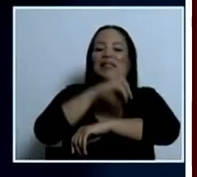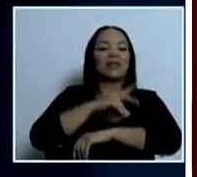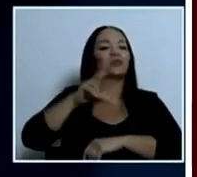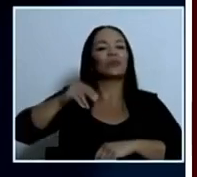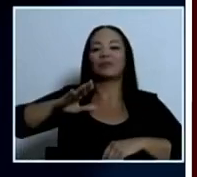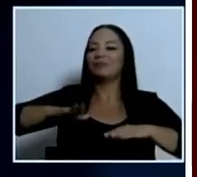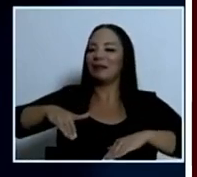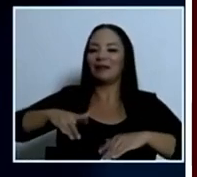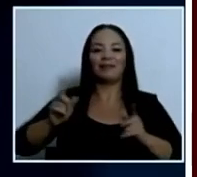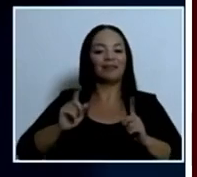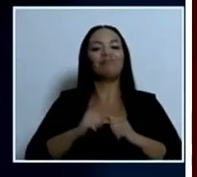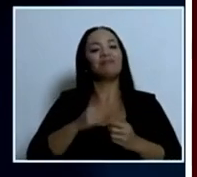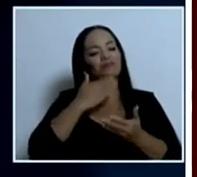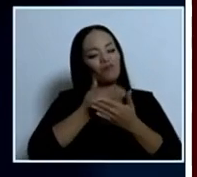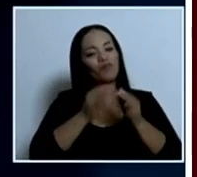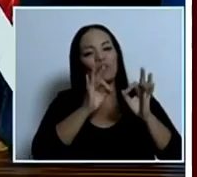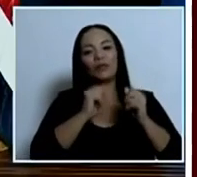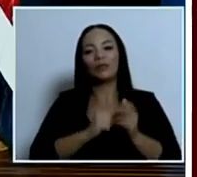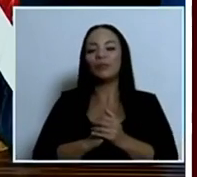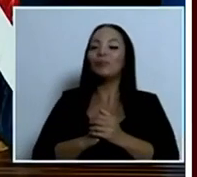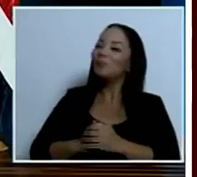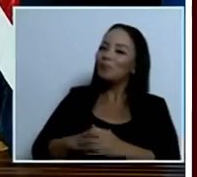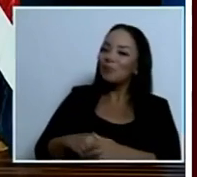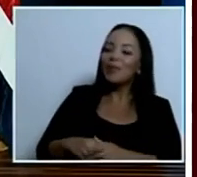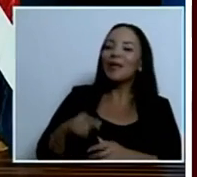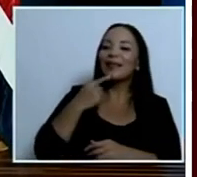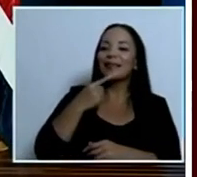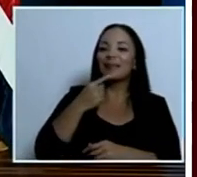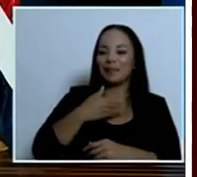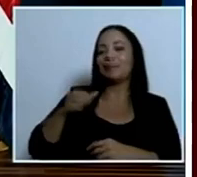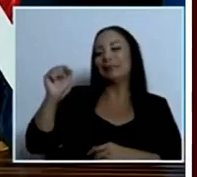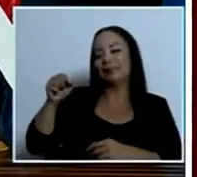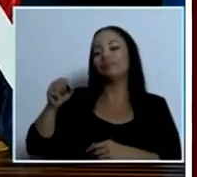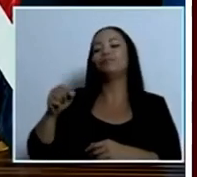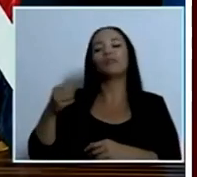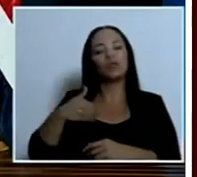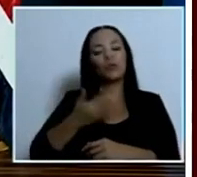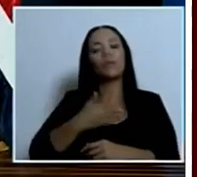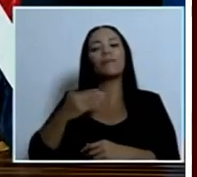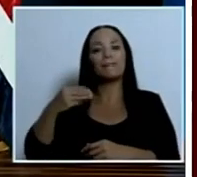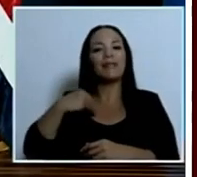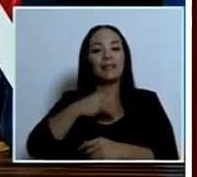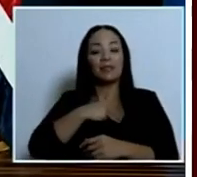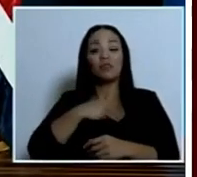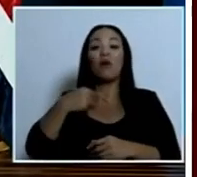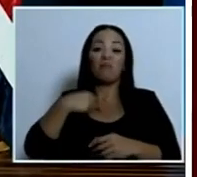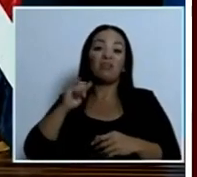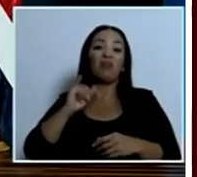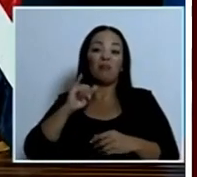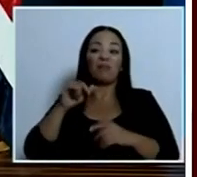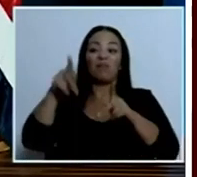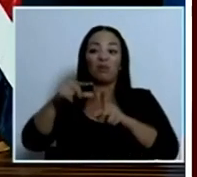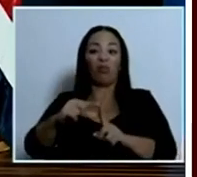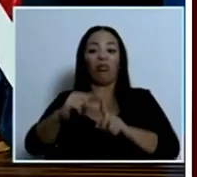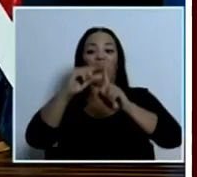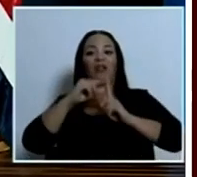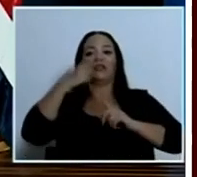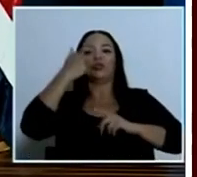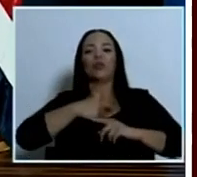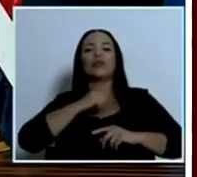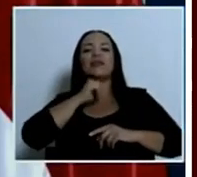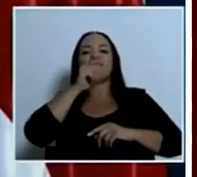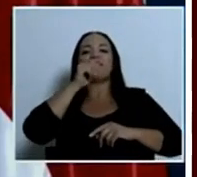dicha es buena. Señor Ministro, sí. A mí también me han acusado de impaciente alguna gente. Lo